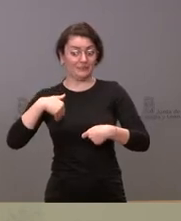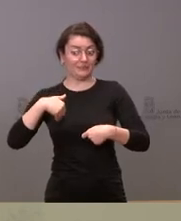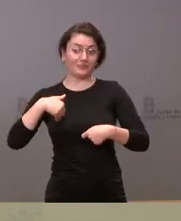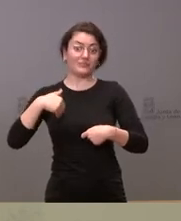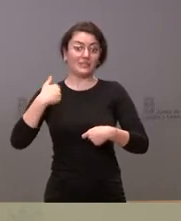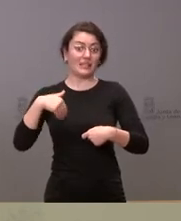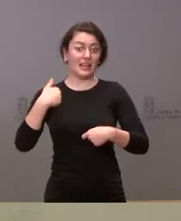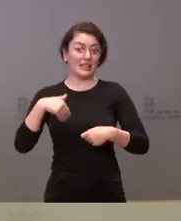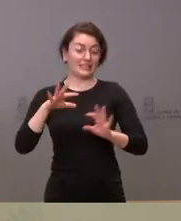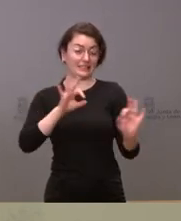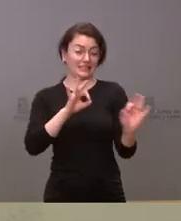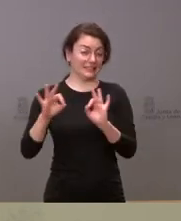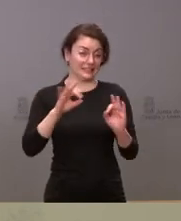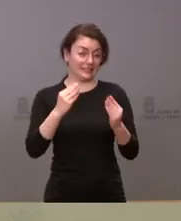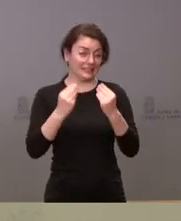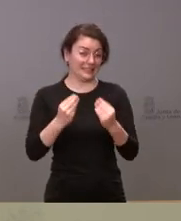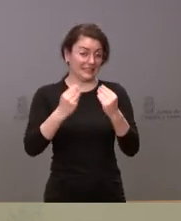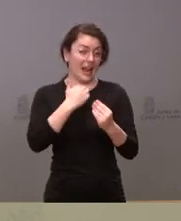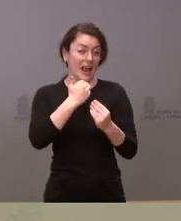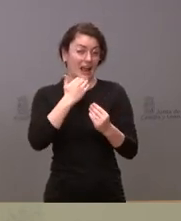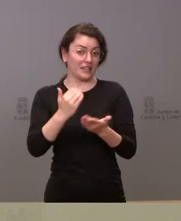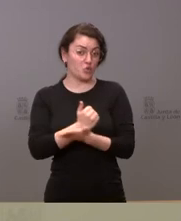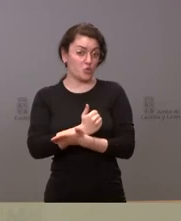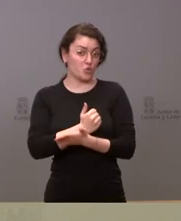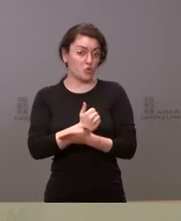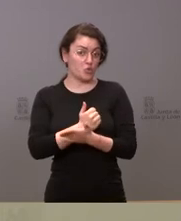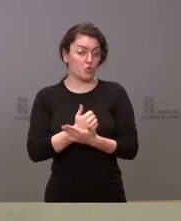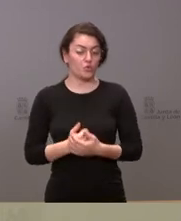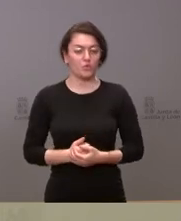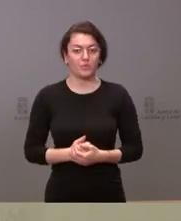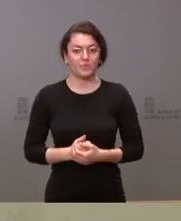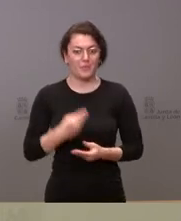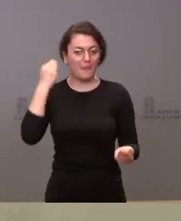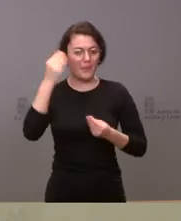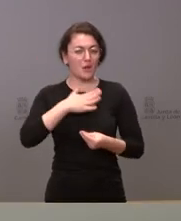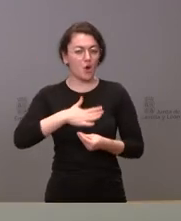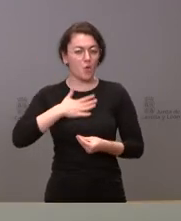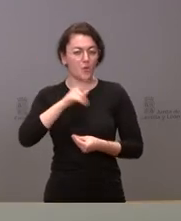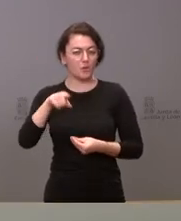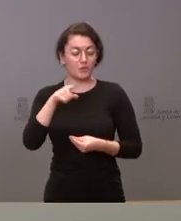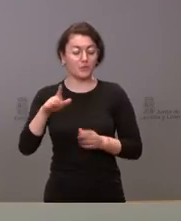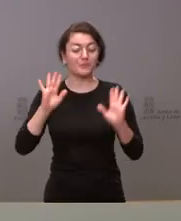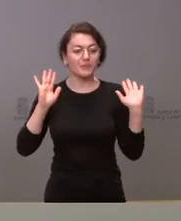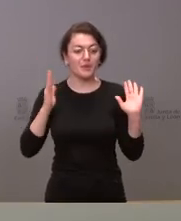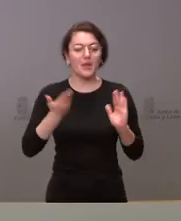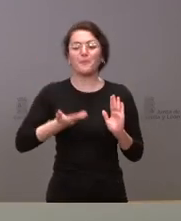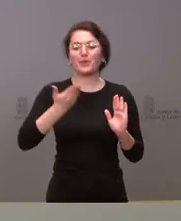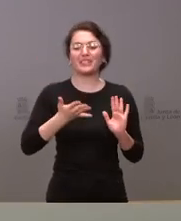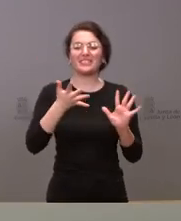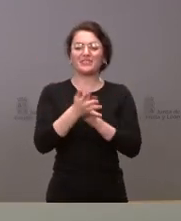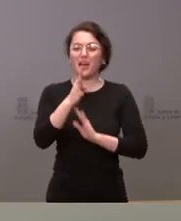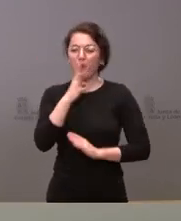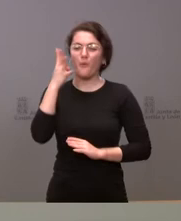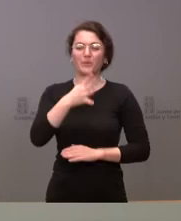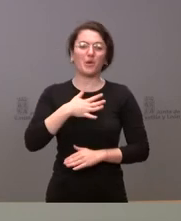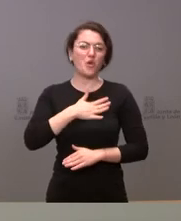quedaba por cerrar y a la vista de los contactos que han tenido Bueno lo importante no es que sea una legislatura cómoda para nosotros